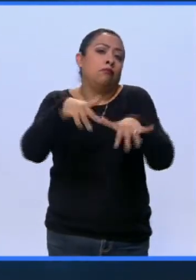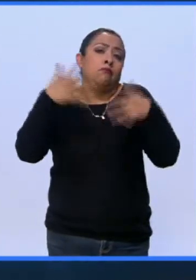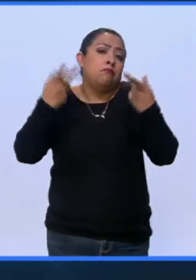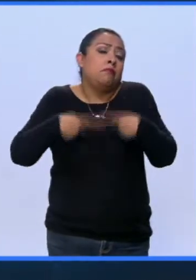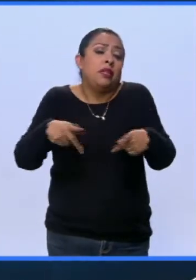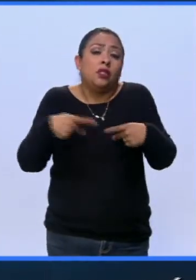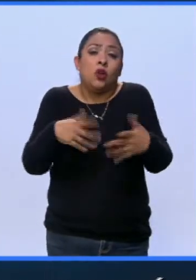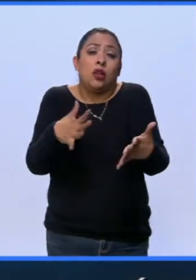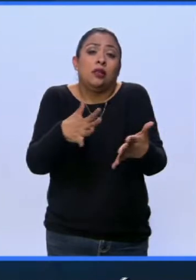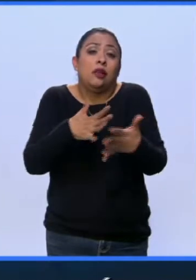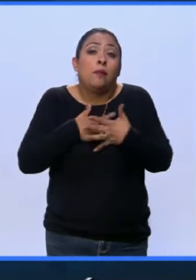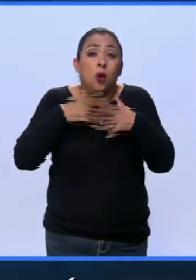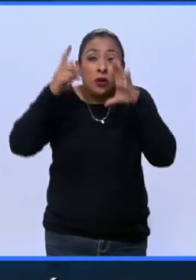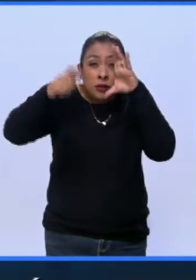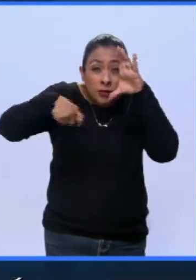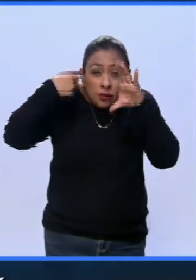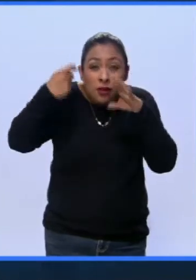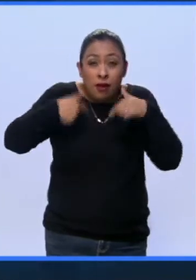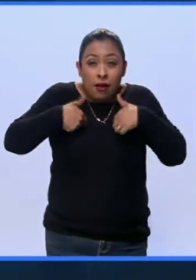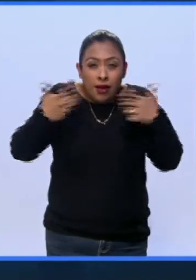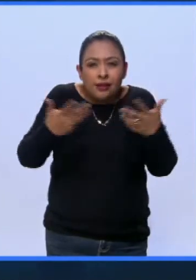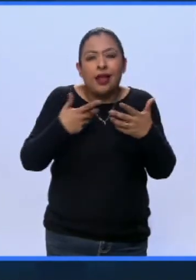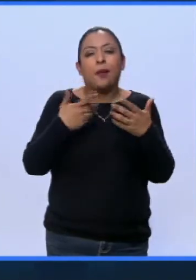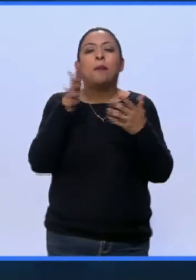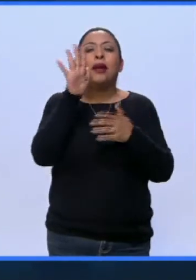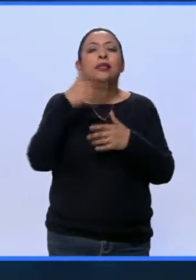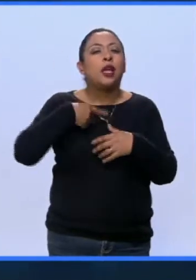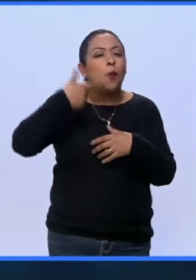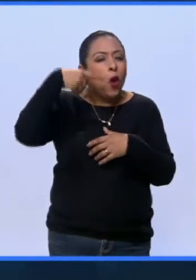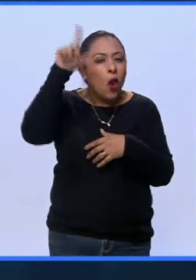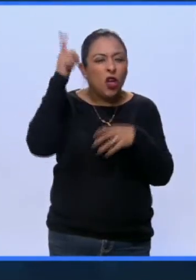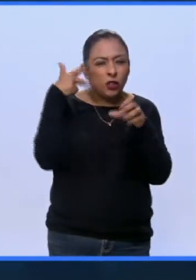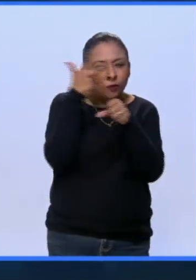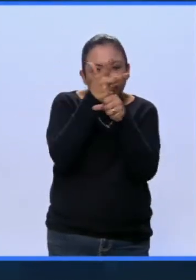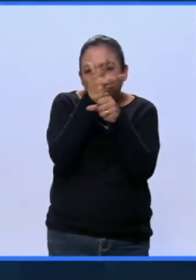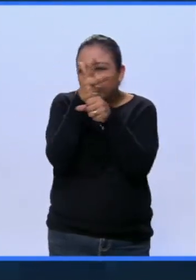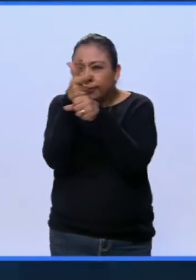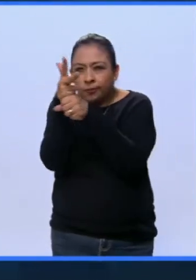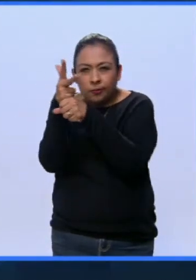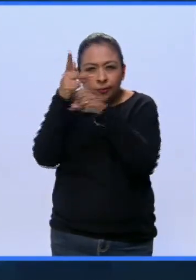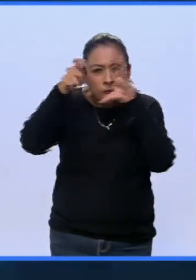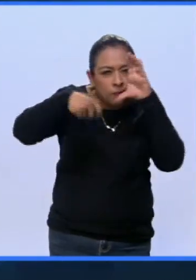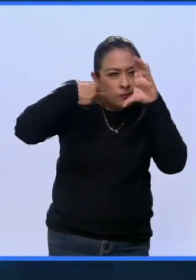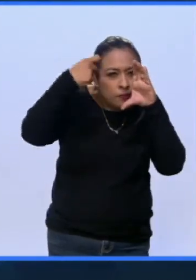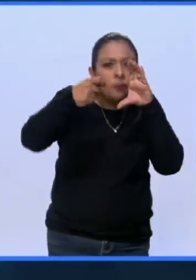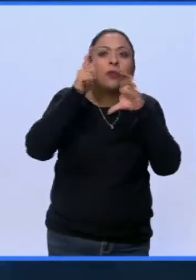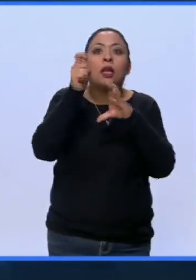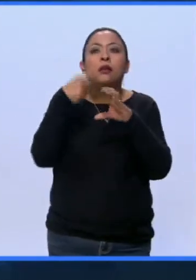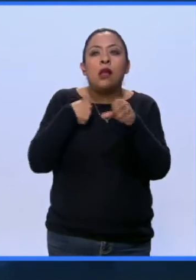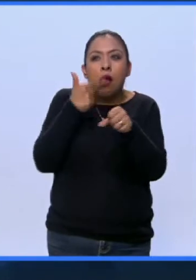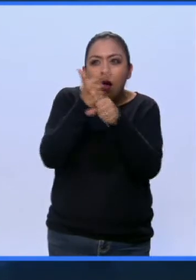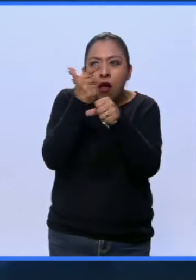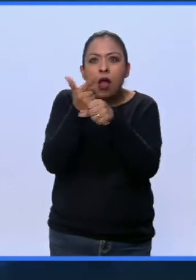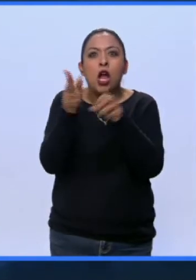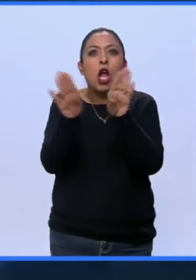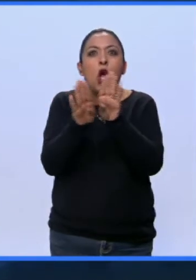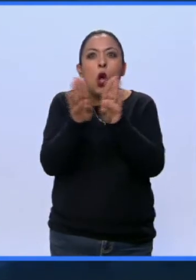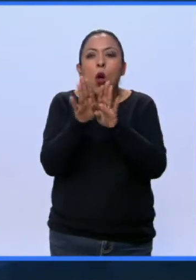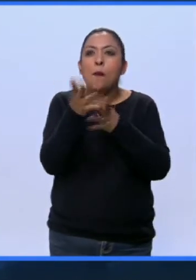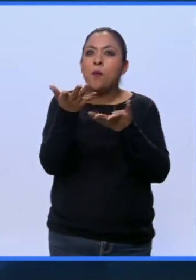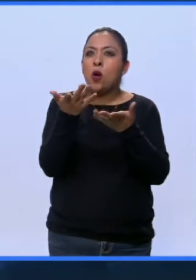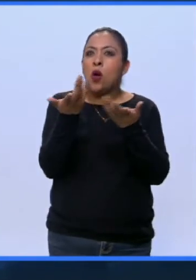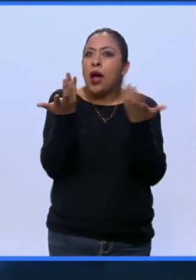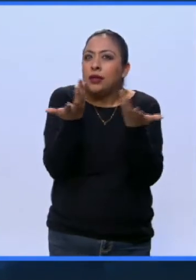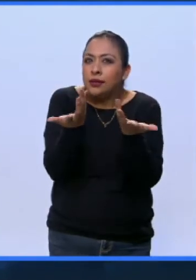la pasión de los cineastas y de los locos que empezaron a usar esta máquina son los que fueron descubriendo cómo funcionaba.